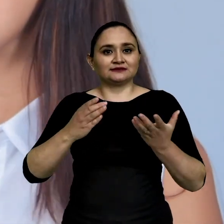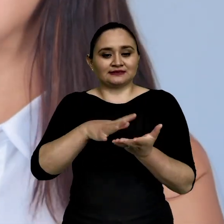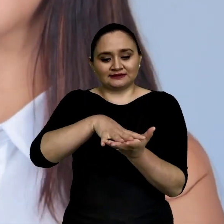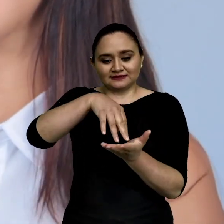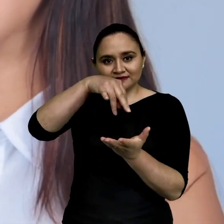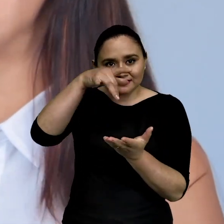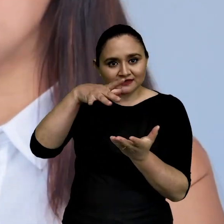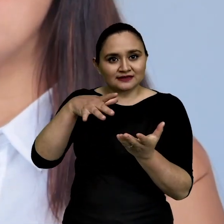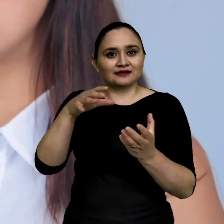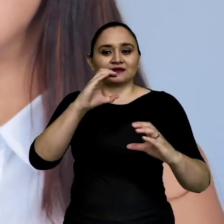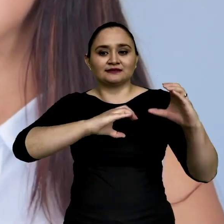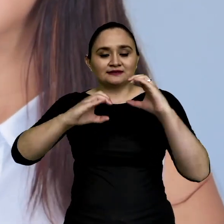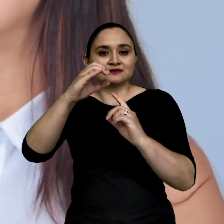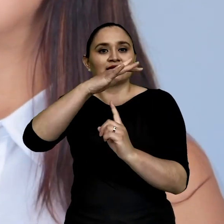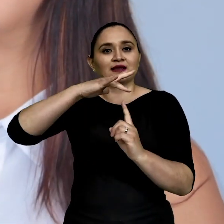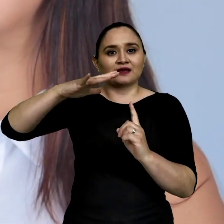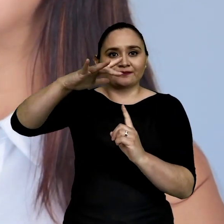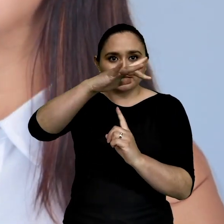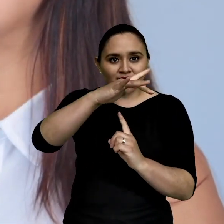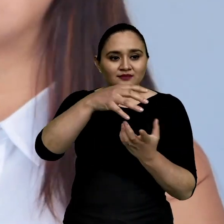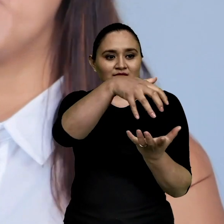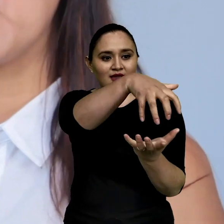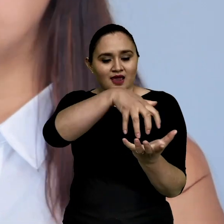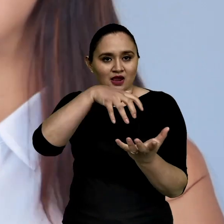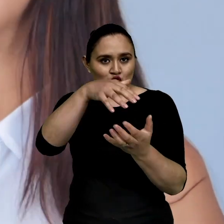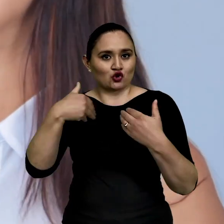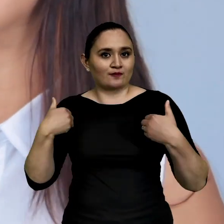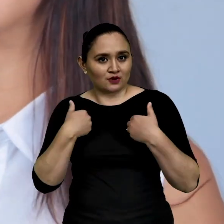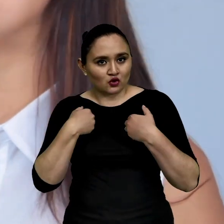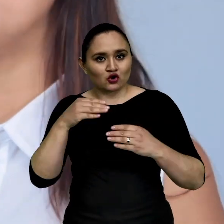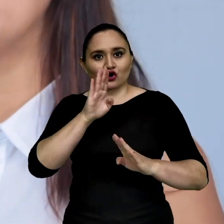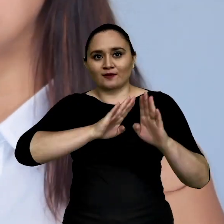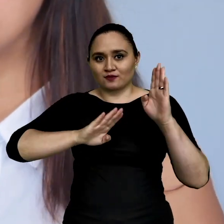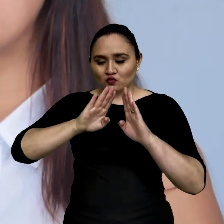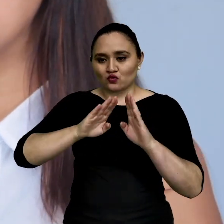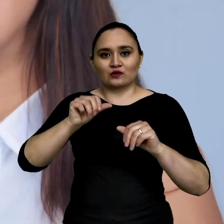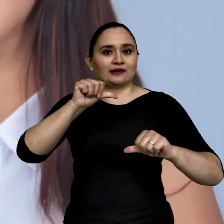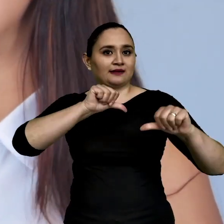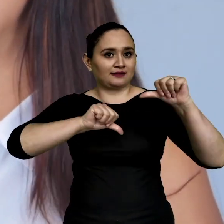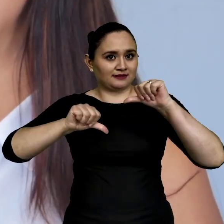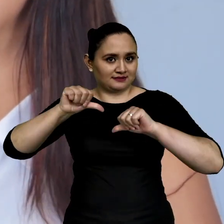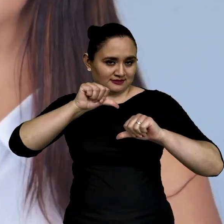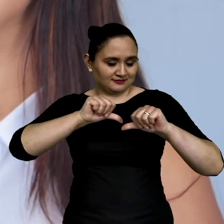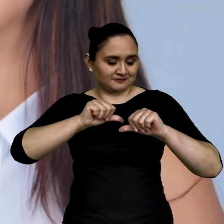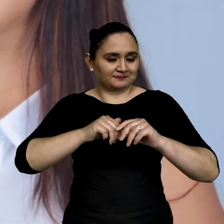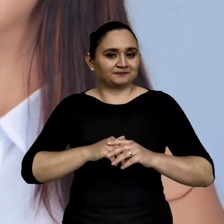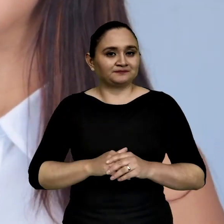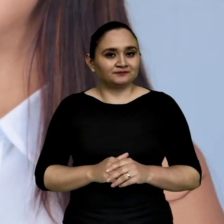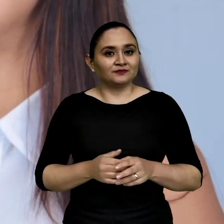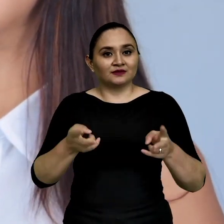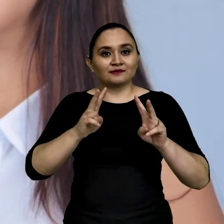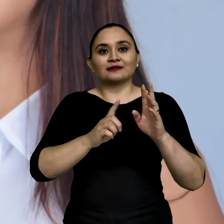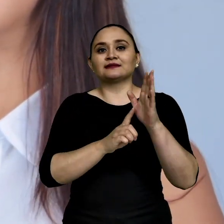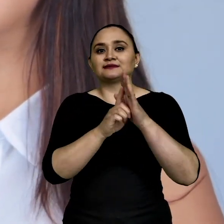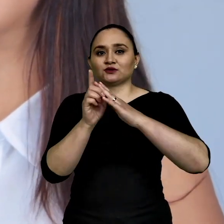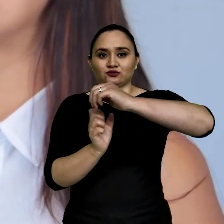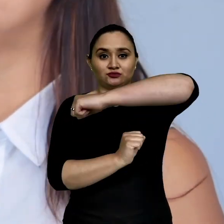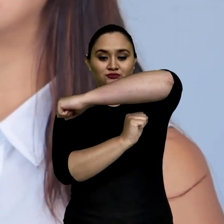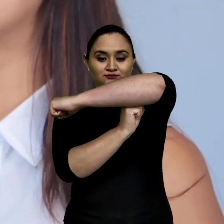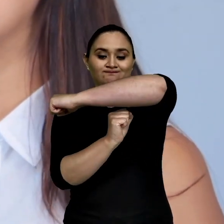la tierra, del ambiente, también agropecuarias, biológicas, química, biología y